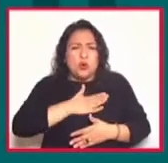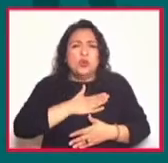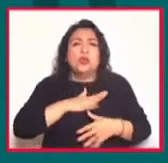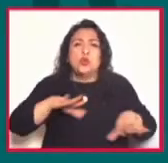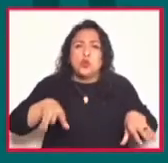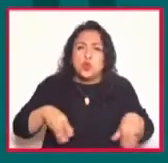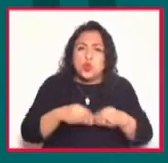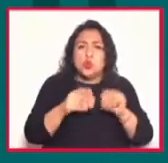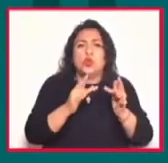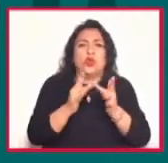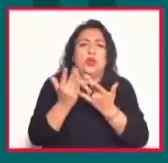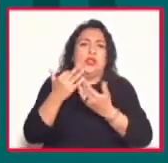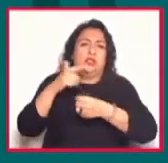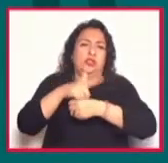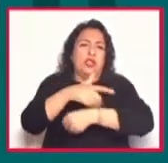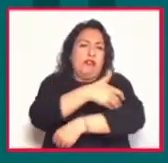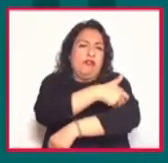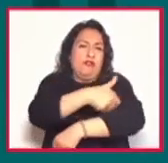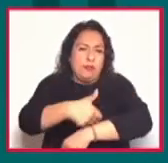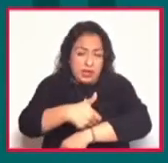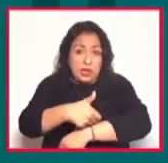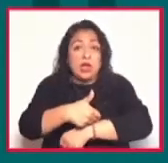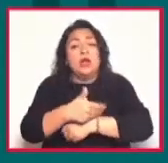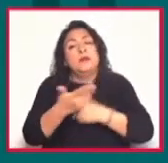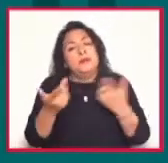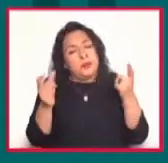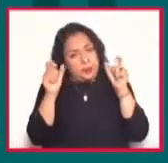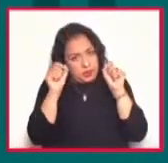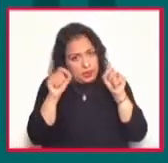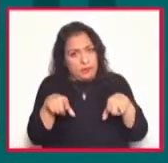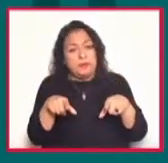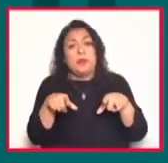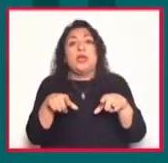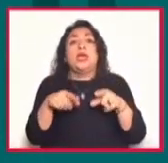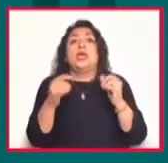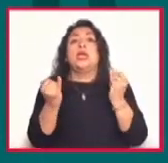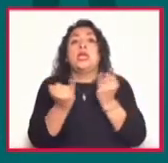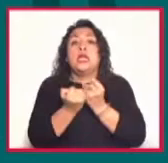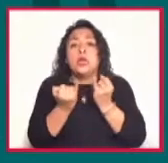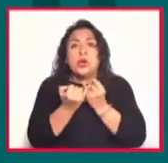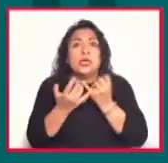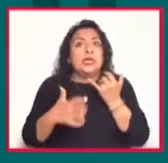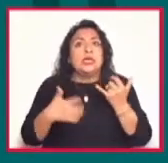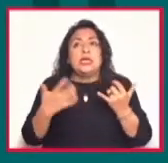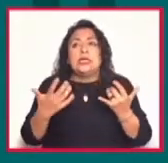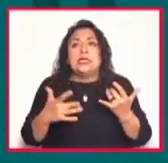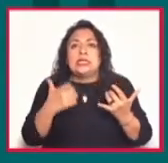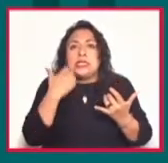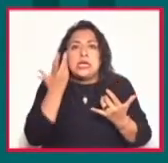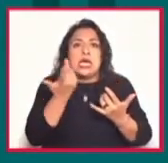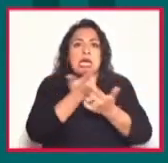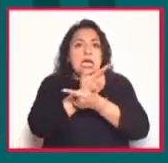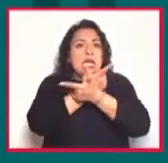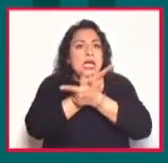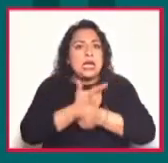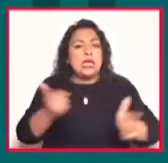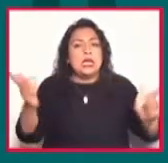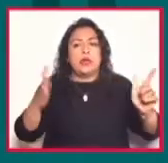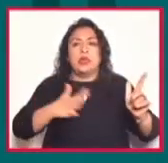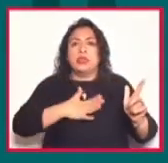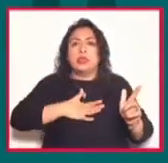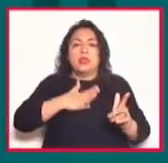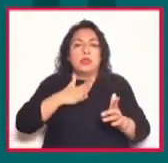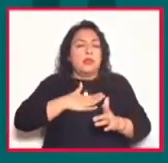parte de la red sociofamiliar, y, de otro, el deseo de libertad, de experimentar en sus desejos más